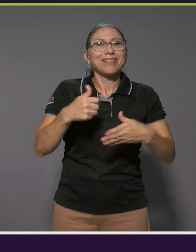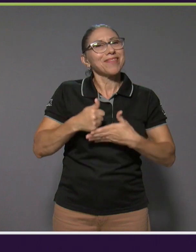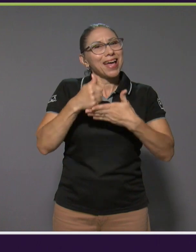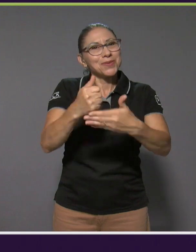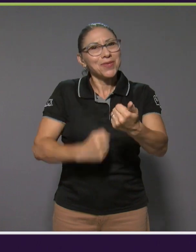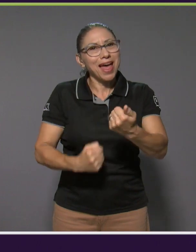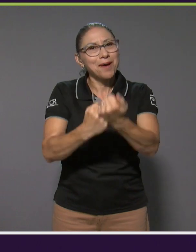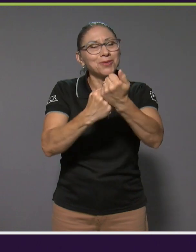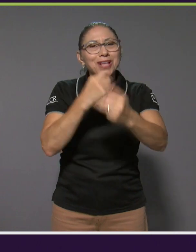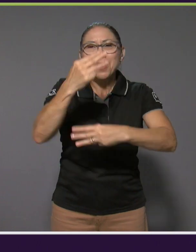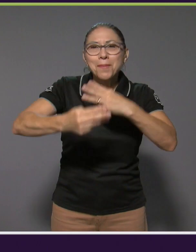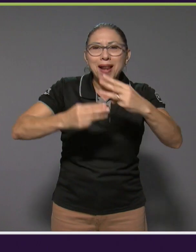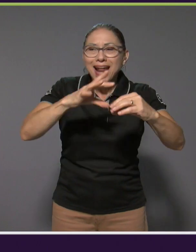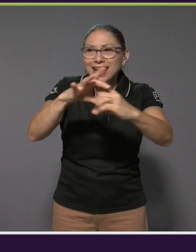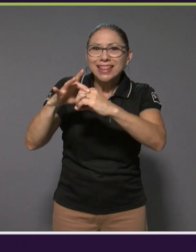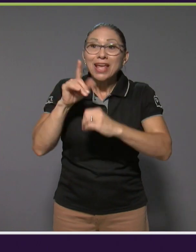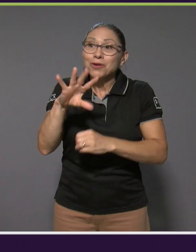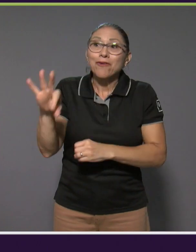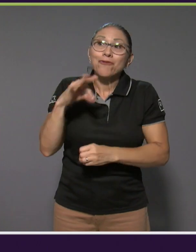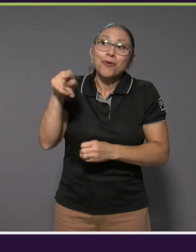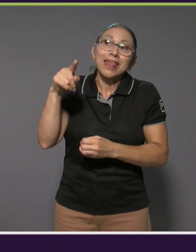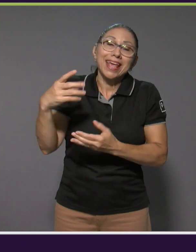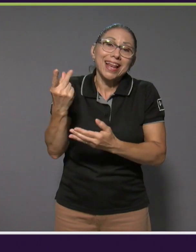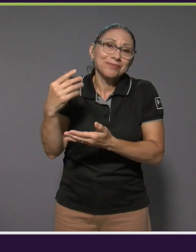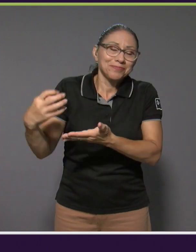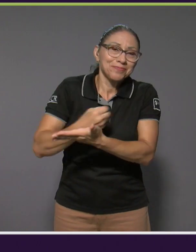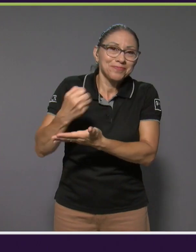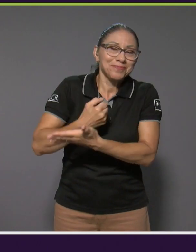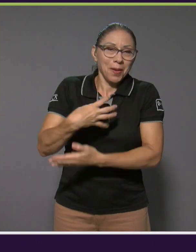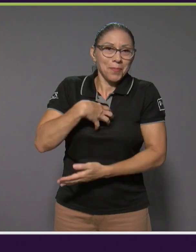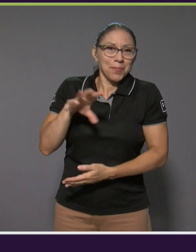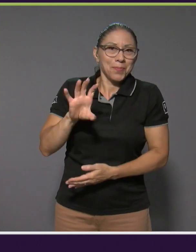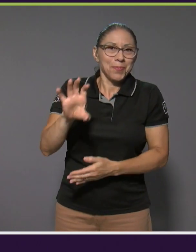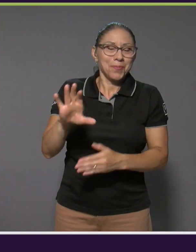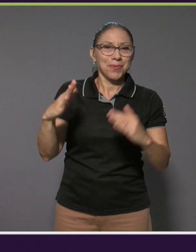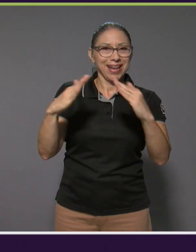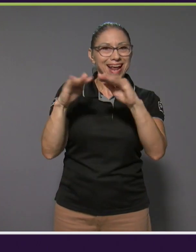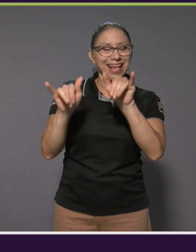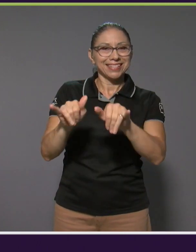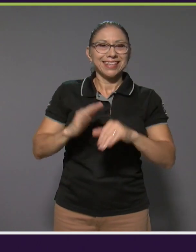es una forma de que él se pueda ganar su dinero en la casa.